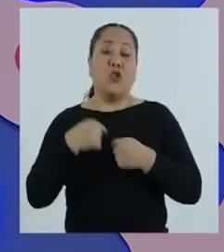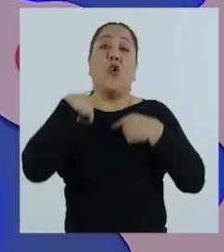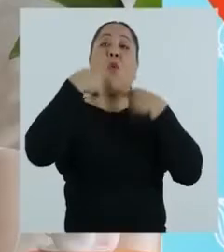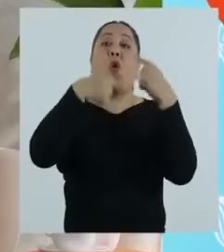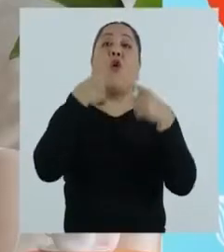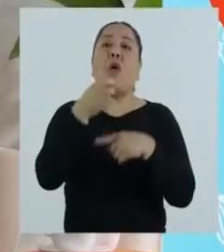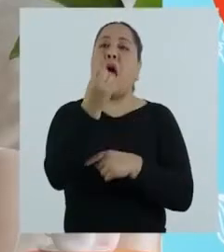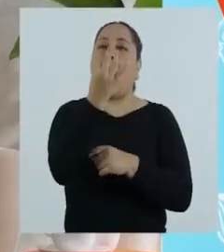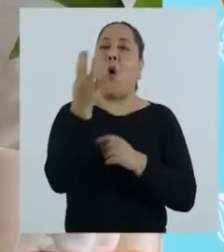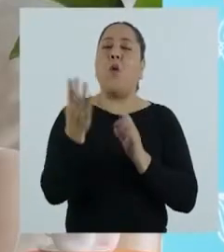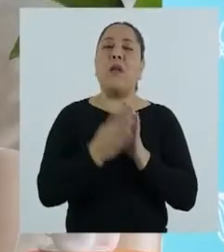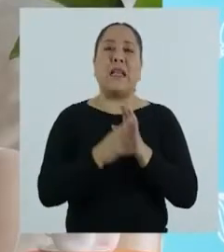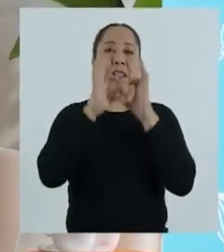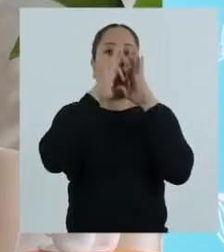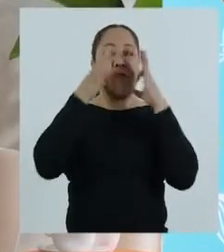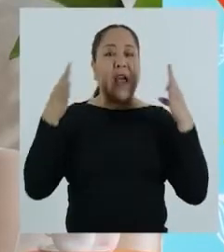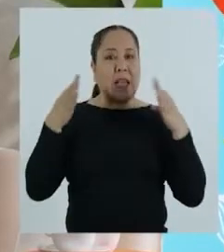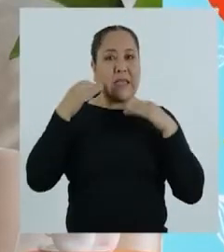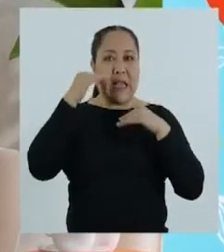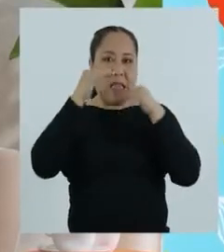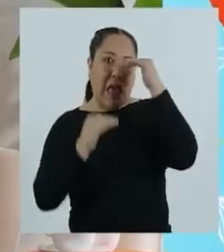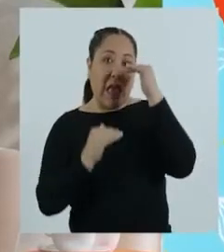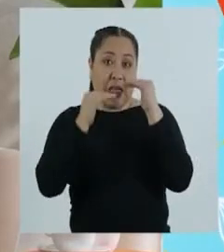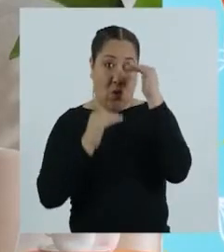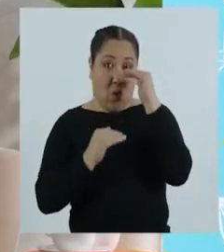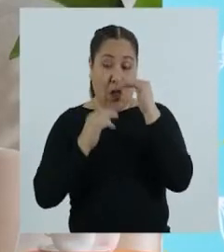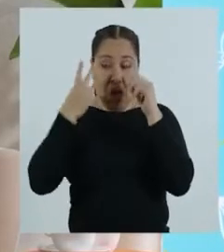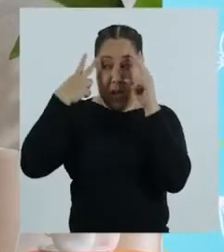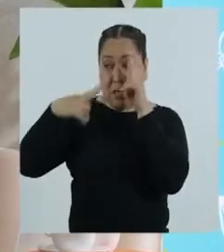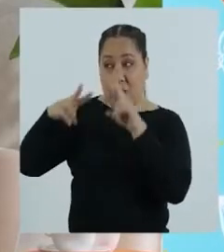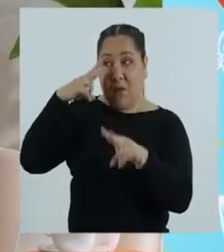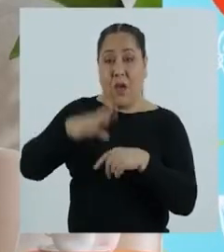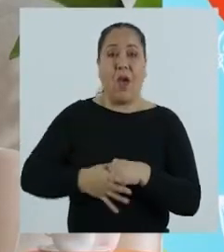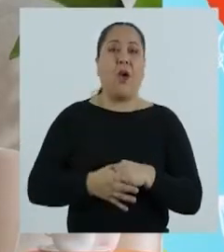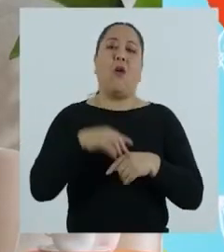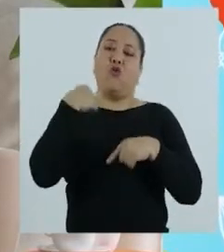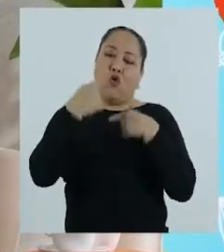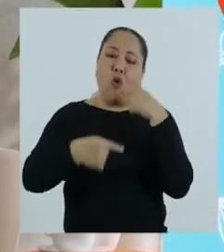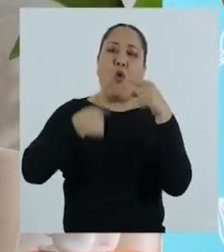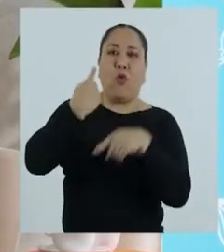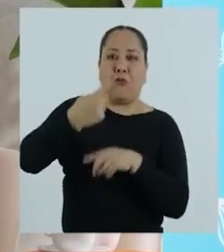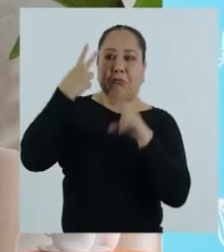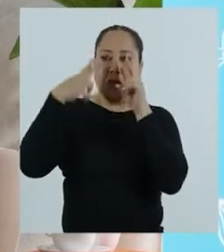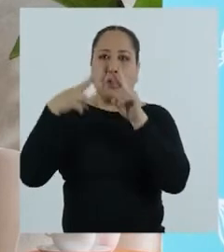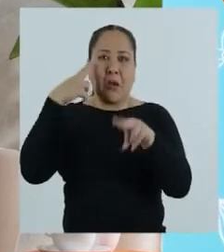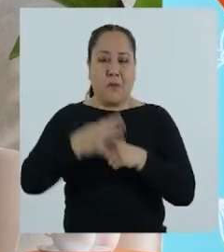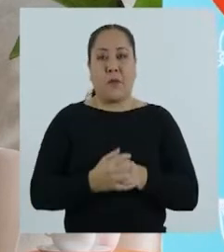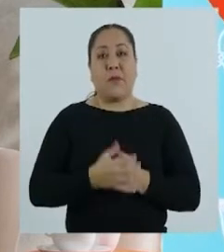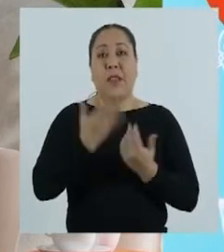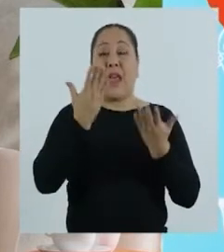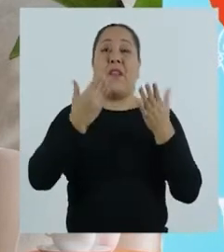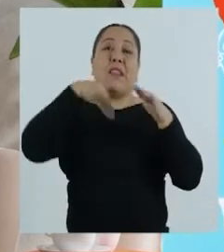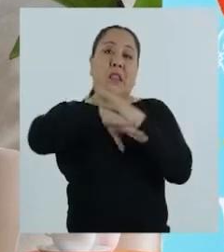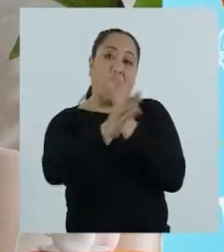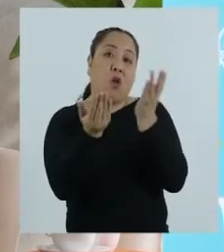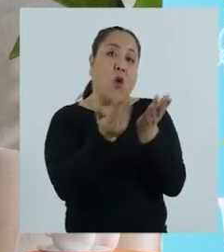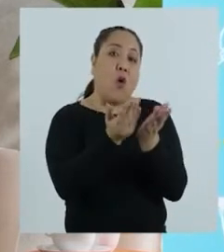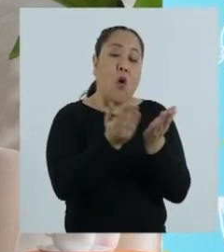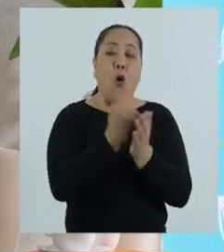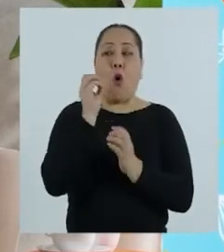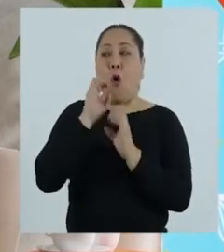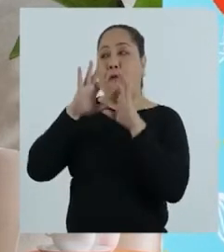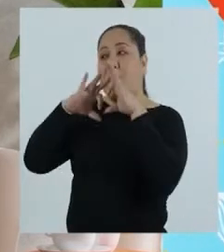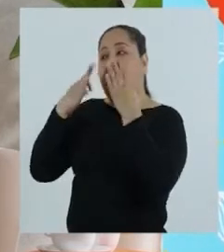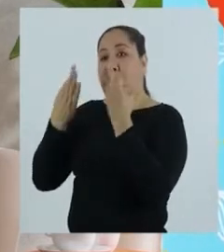día a día. Yo les voy a comentar algunas expresiones de desigualdad que se observan de forma cotidiana, ya